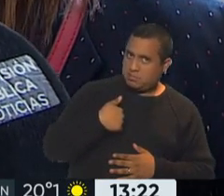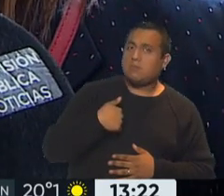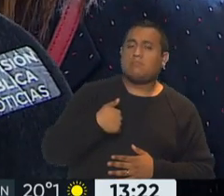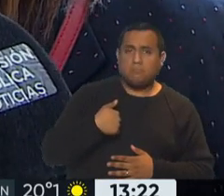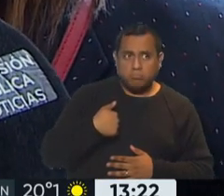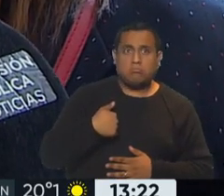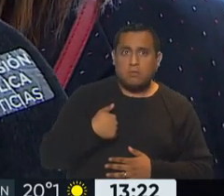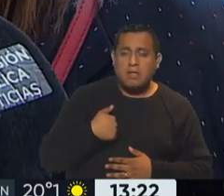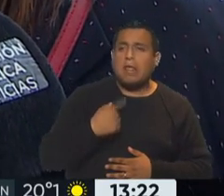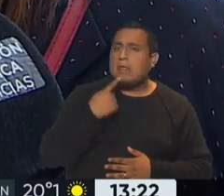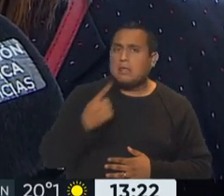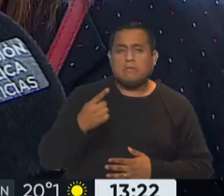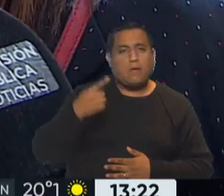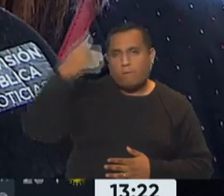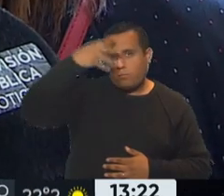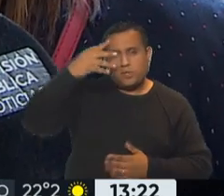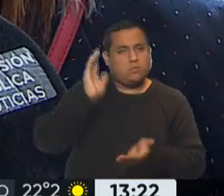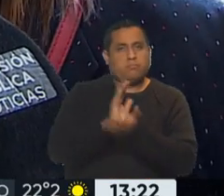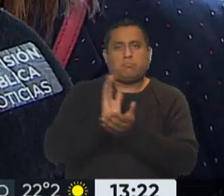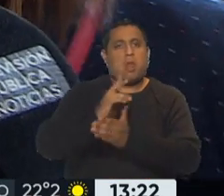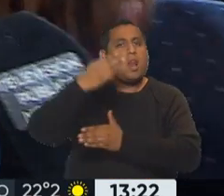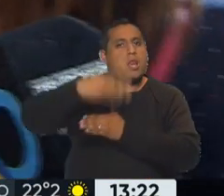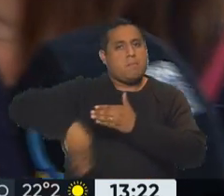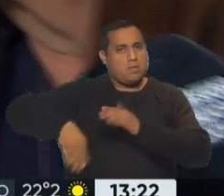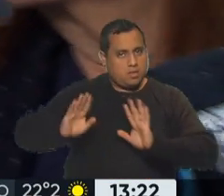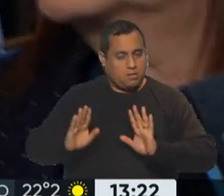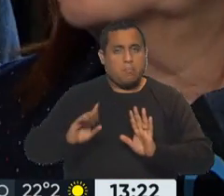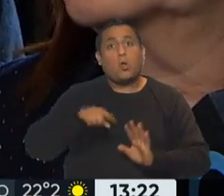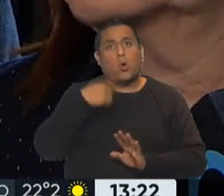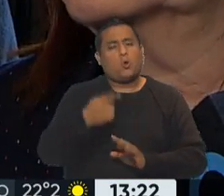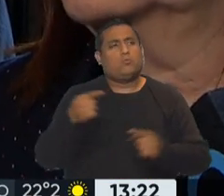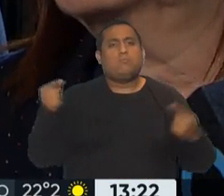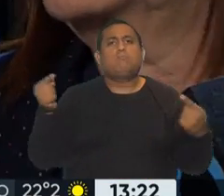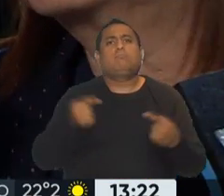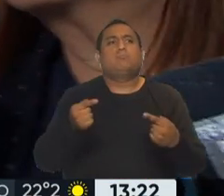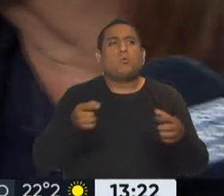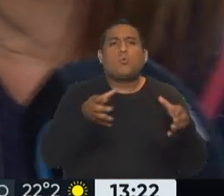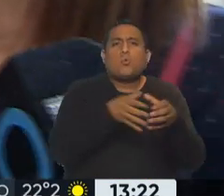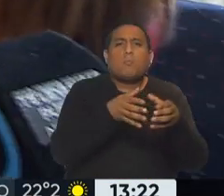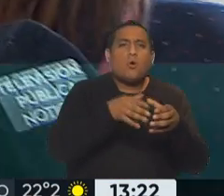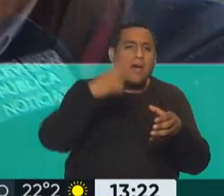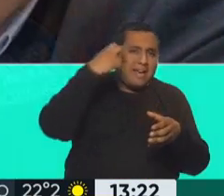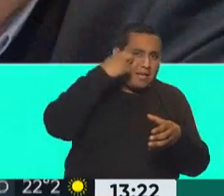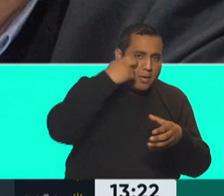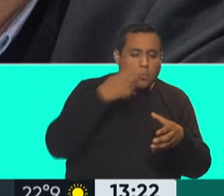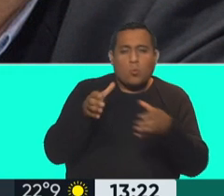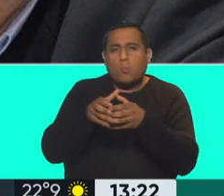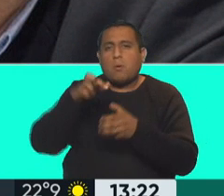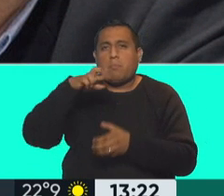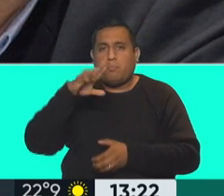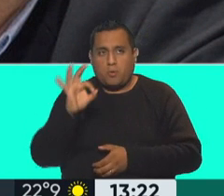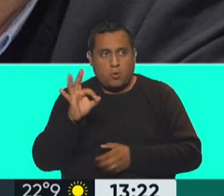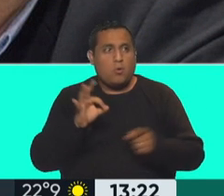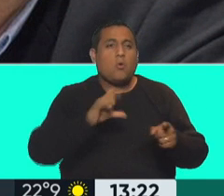Bullrich cruzó un límite. Pero hay otro cruce, en este caso entre el radicalismo y el PRO. Hablamos de